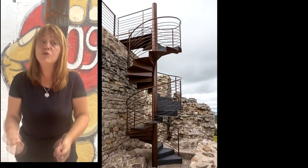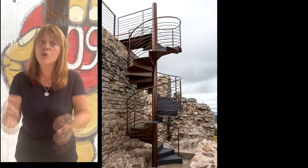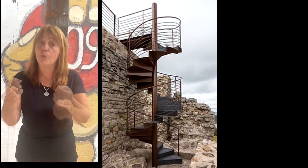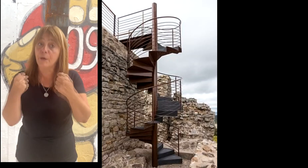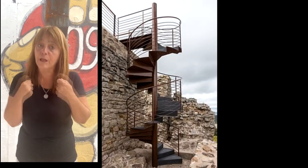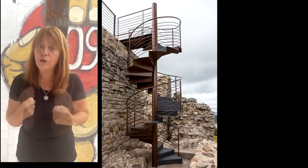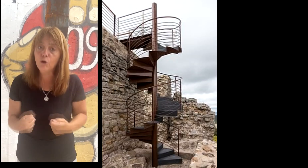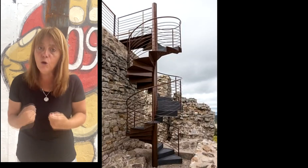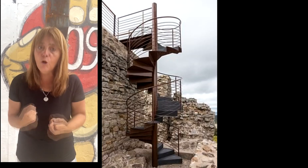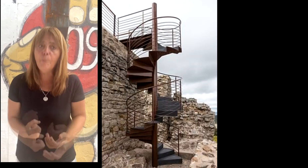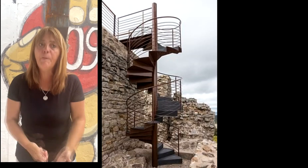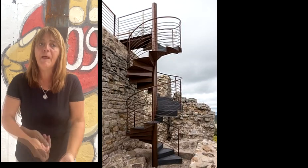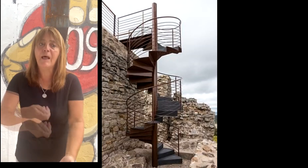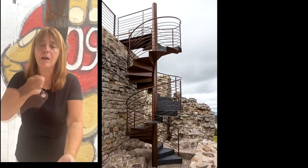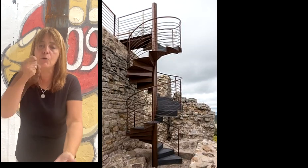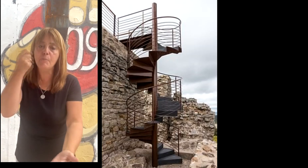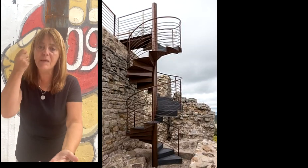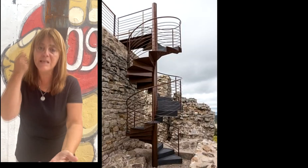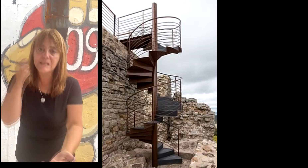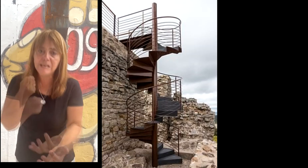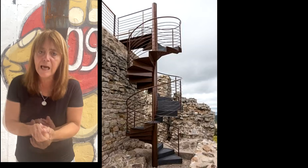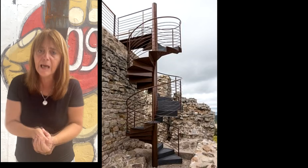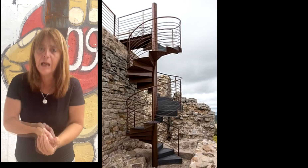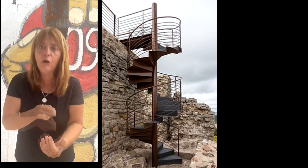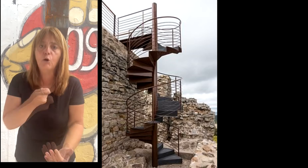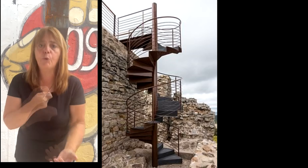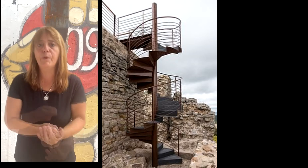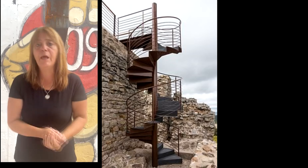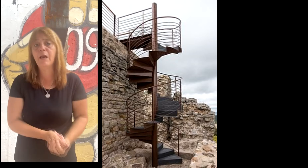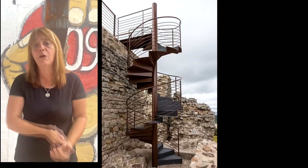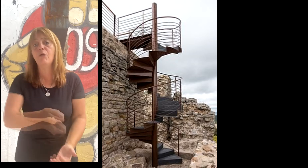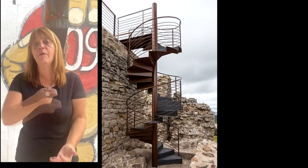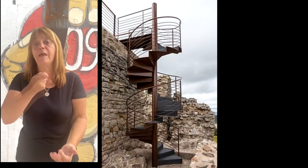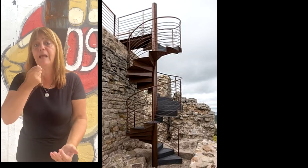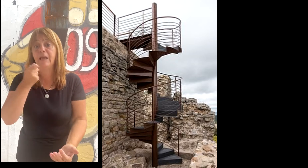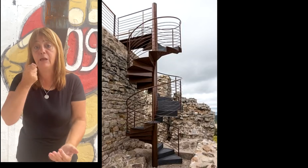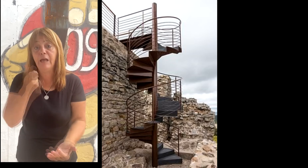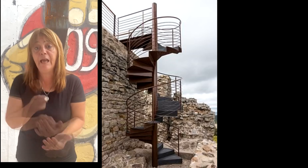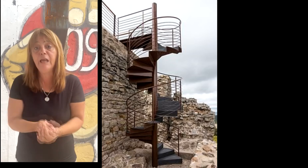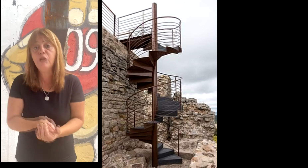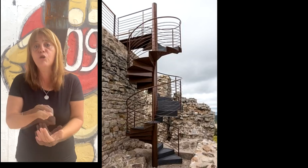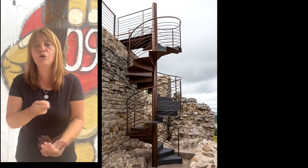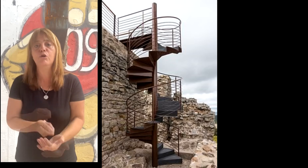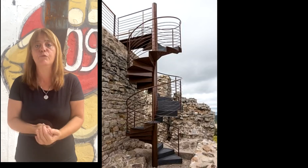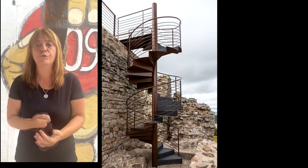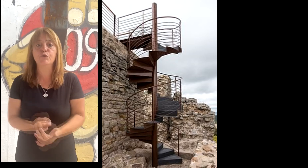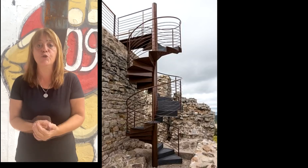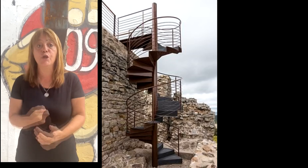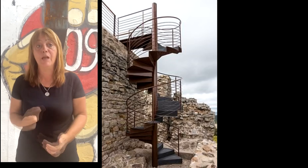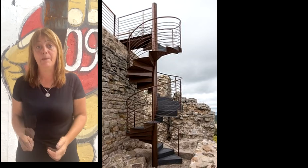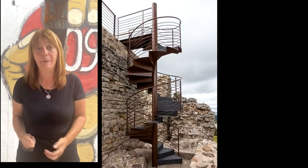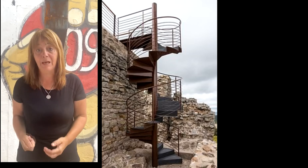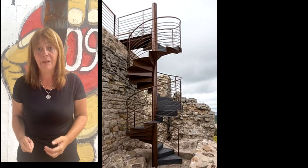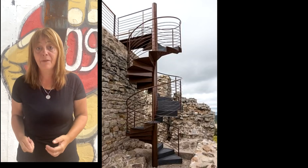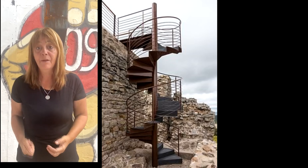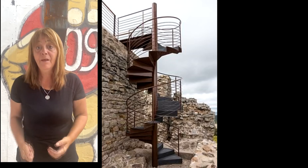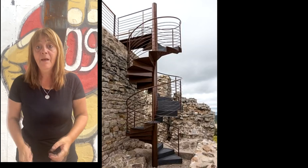esta, y esos son los costos, nos da para pensar, y mucho, que quiénes son los que las venden, ¿verdad?